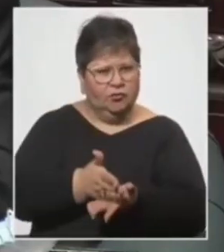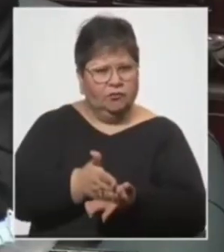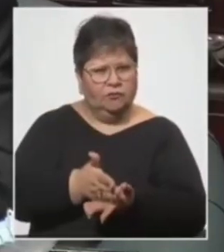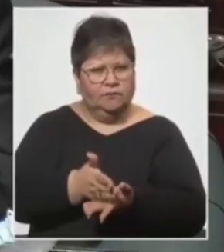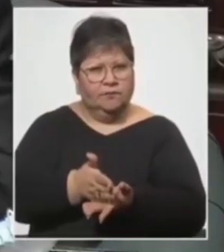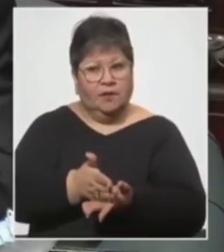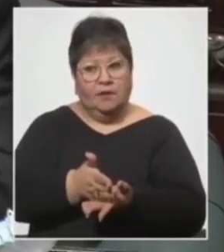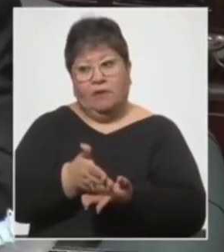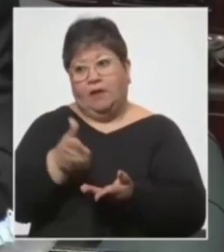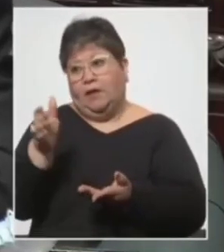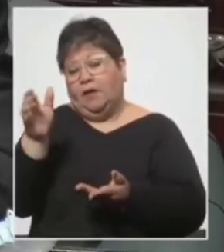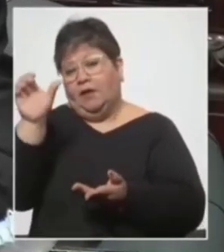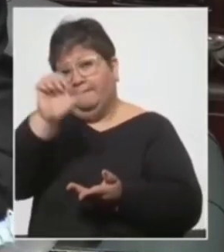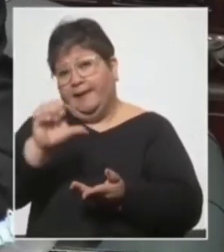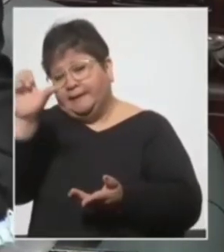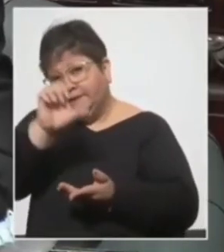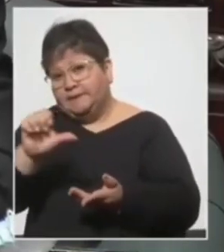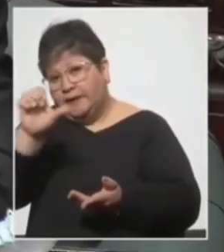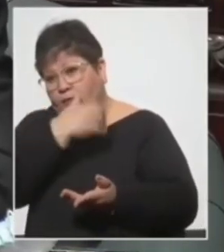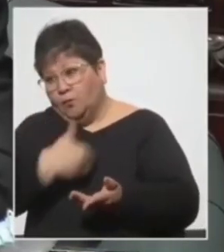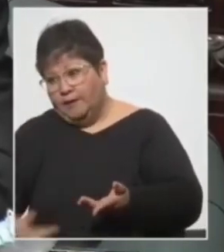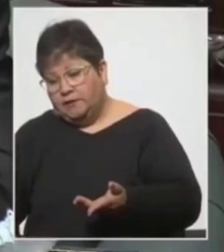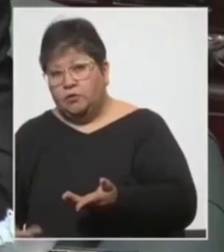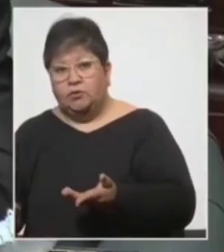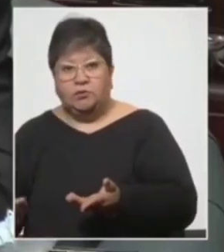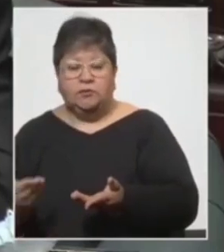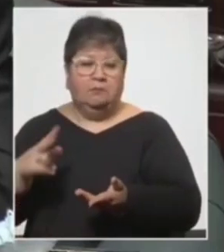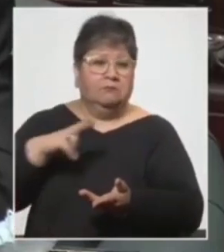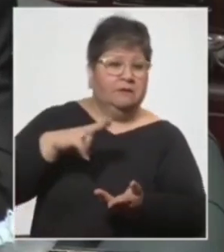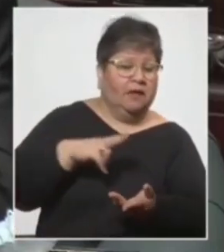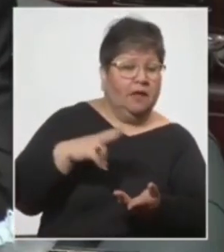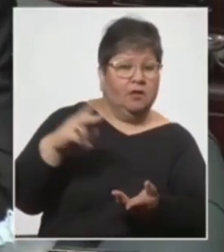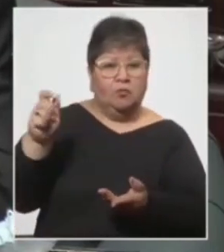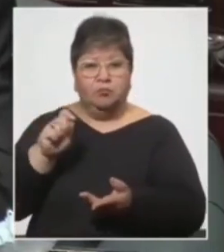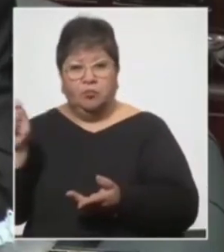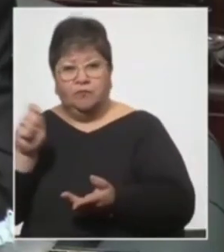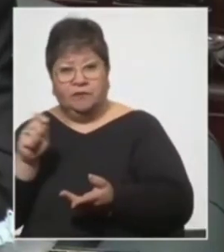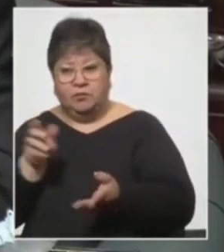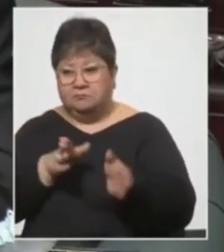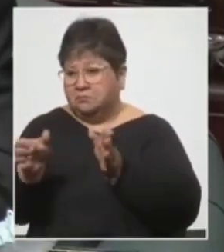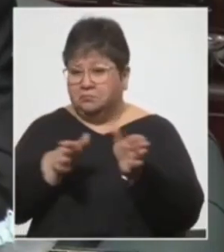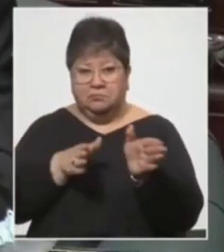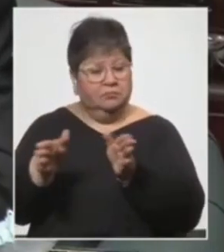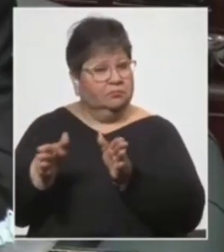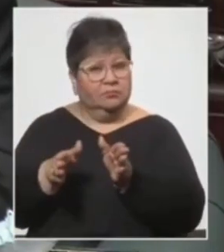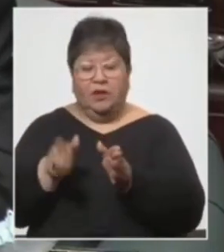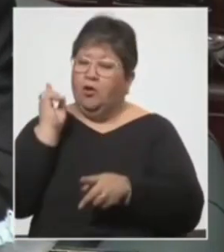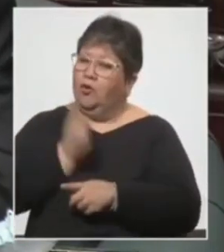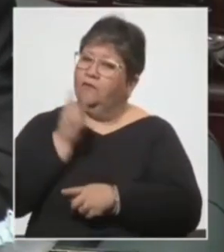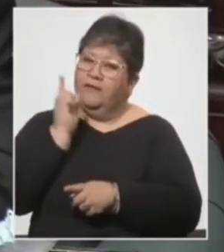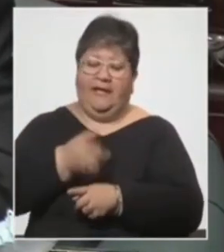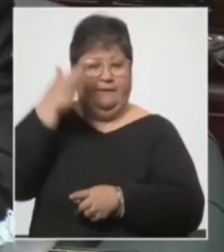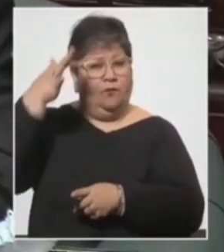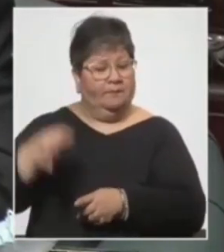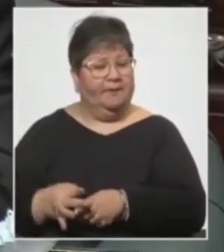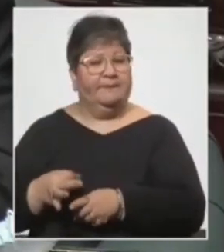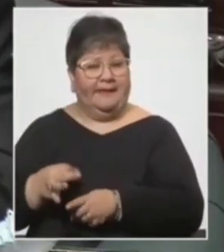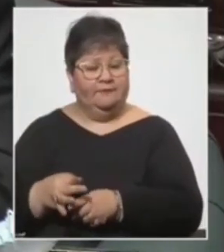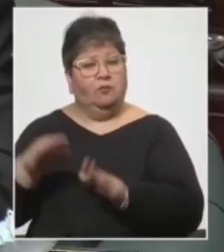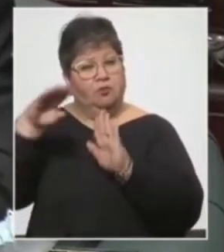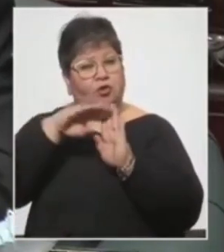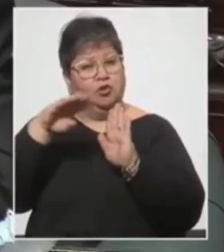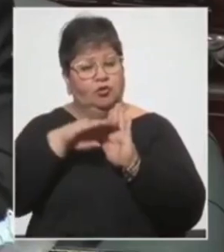los empleadores tanto del sector privado como del sector público estén obligados al cumplimiento de los